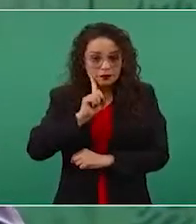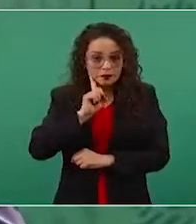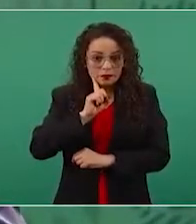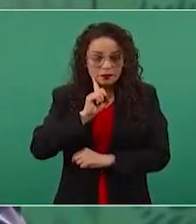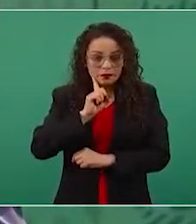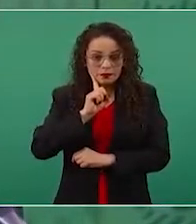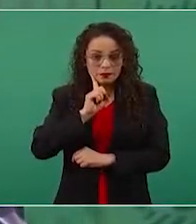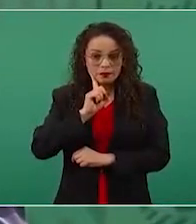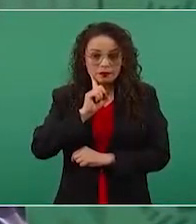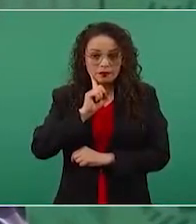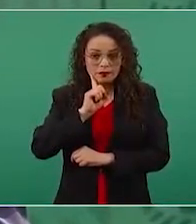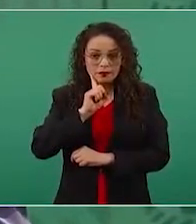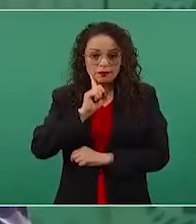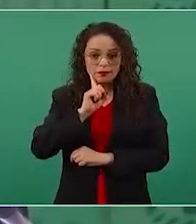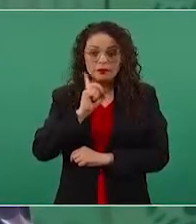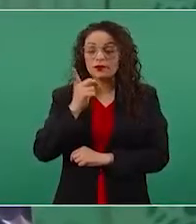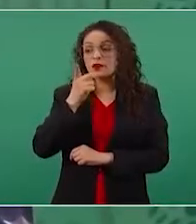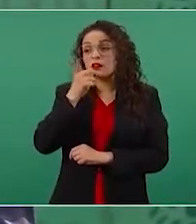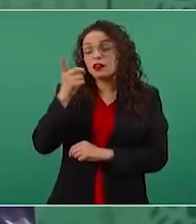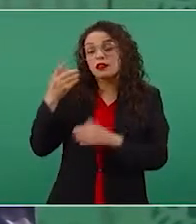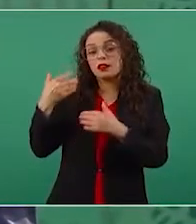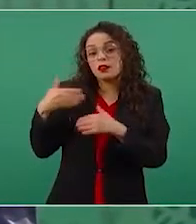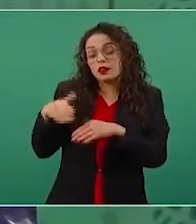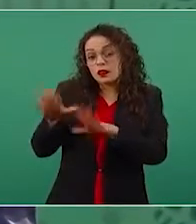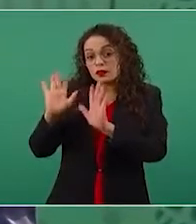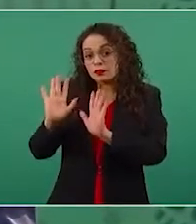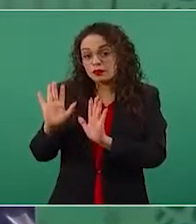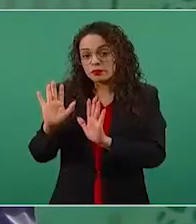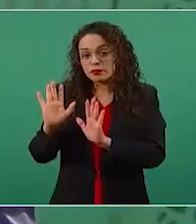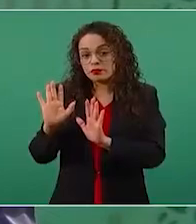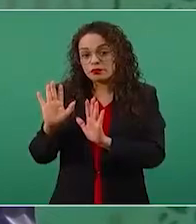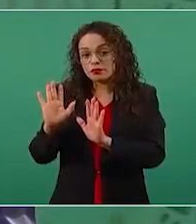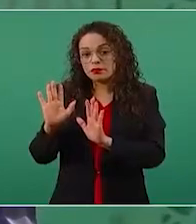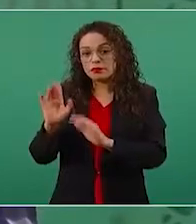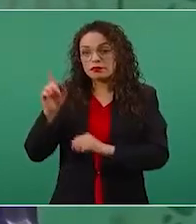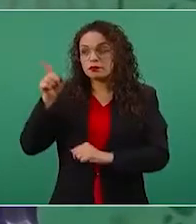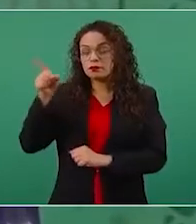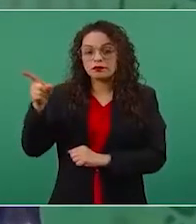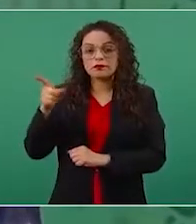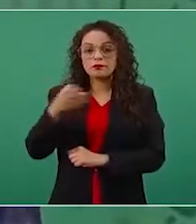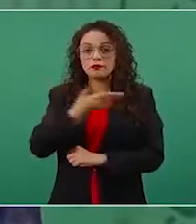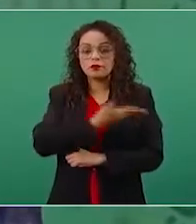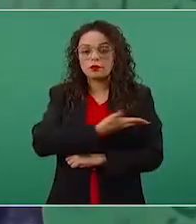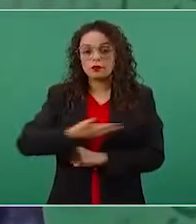presuntamente, supuestamente, de la presidenta municipal,